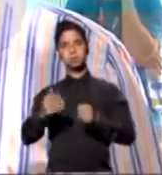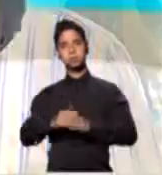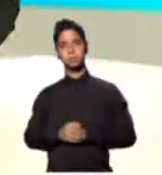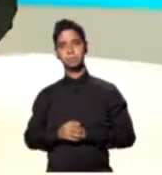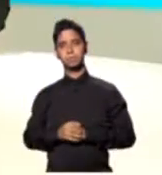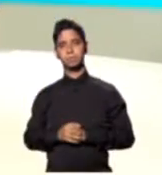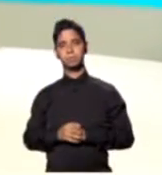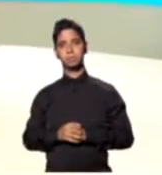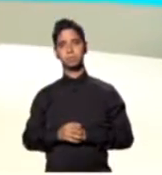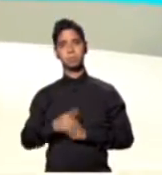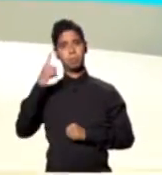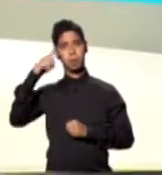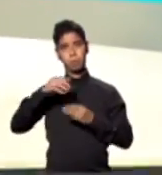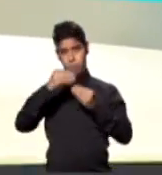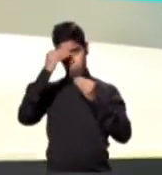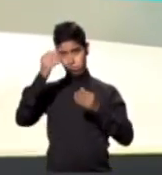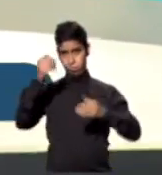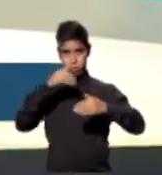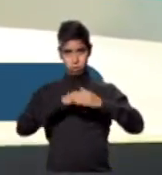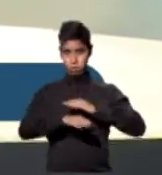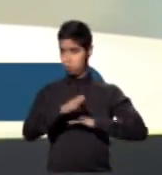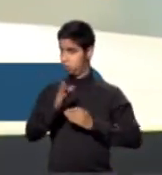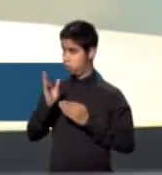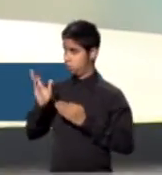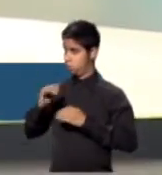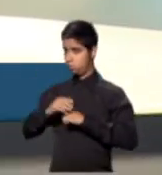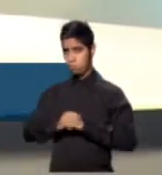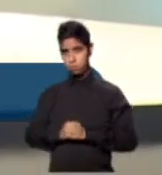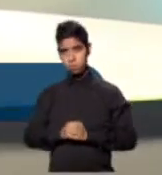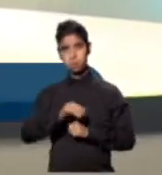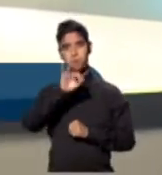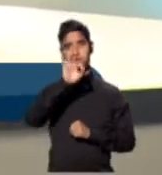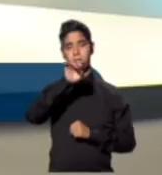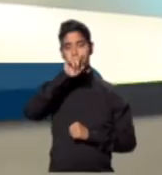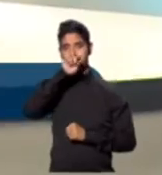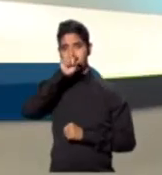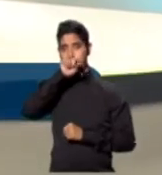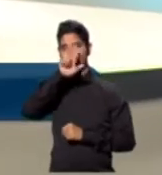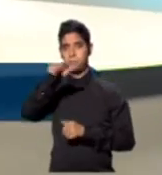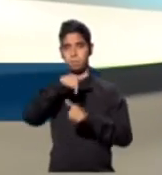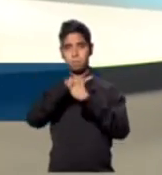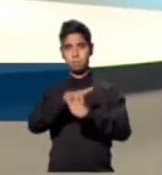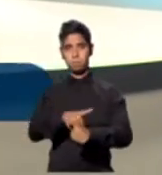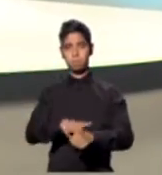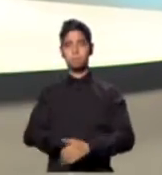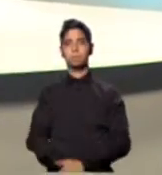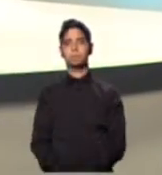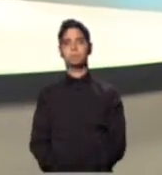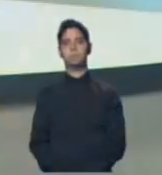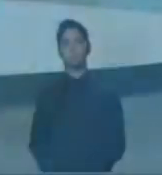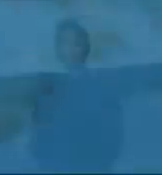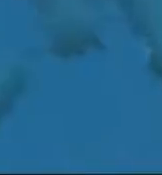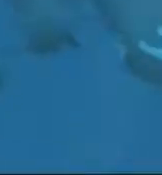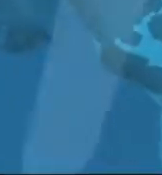Para ver estas y otras noticias, visite nuestra página www.ybr.pr y síganos en nuestras redes en Facebook y Twitter.